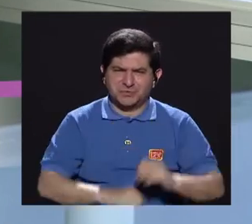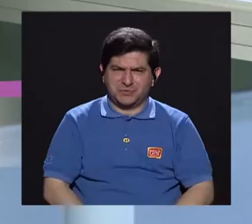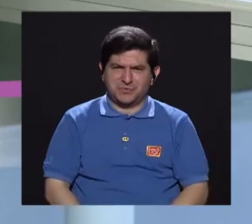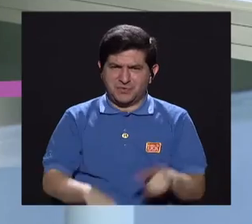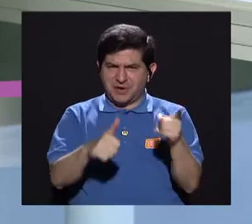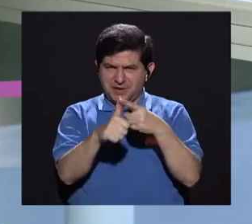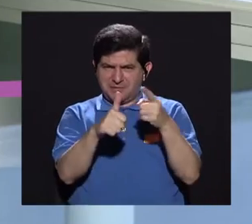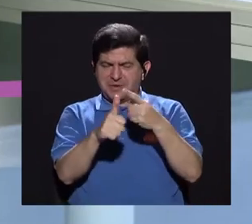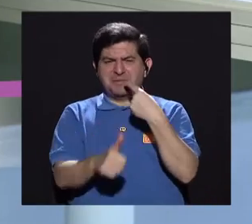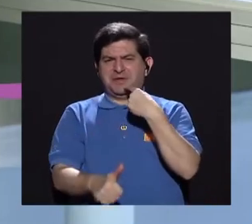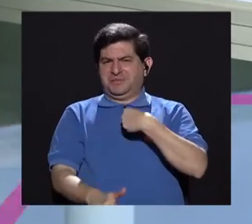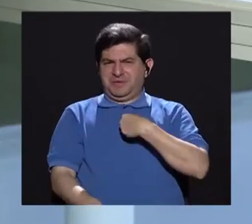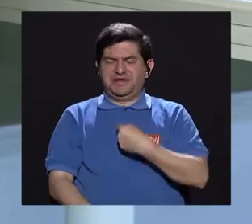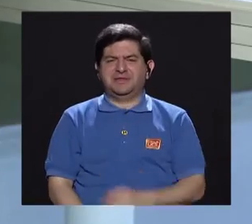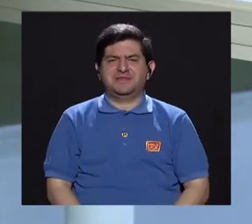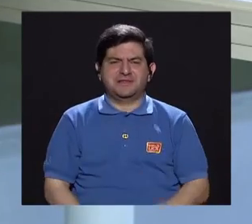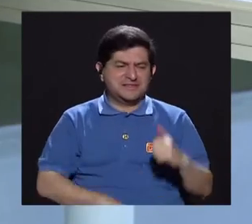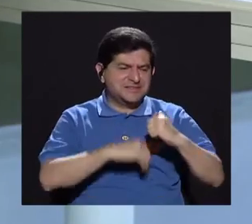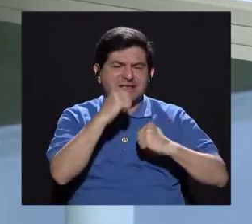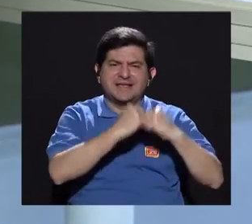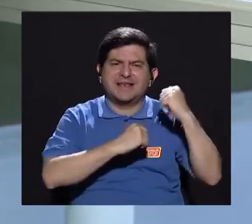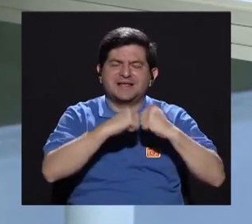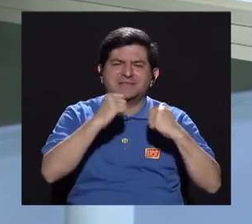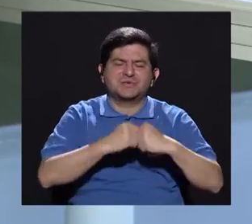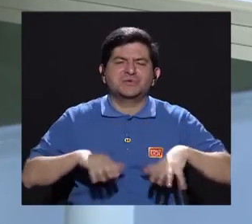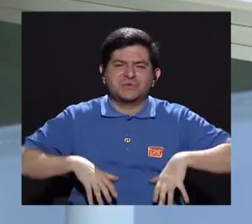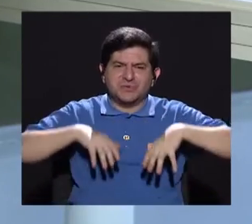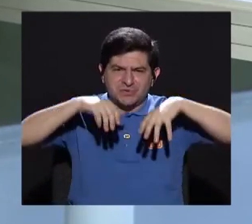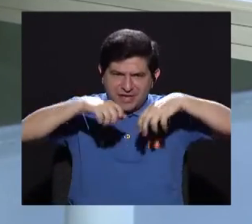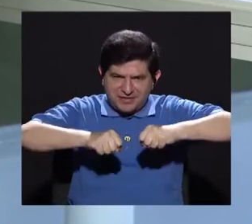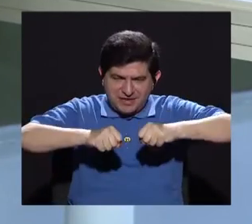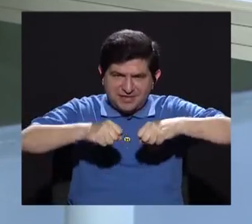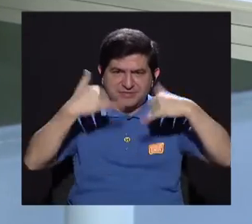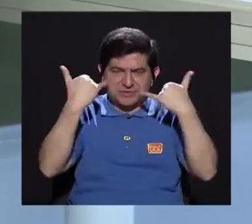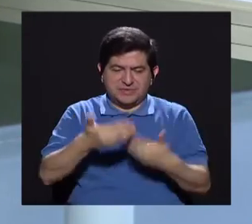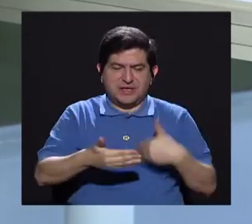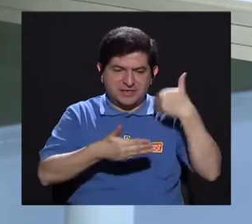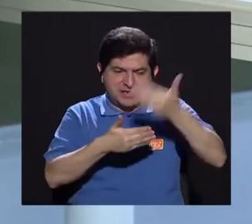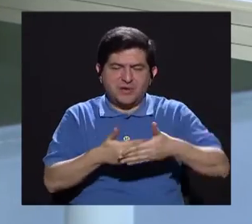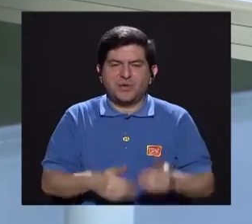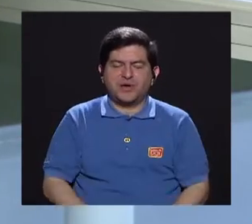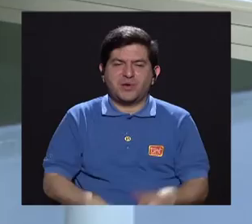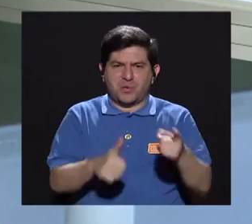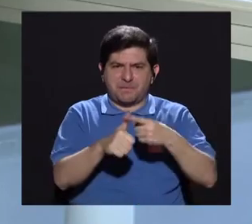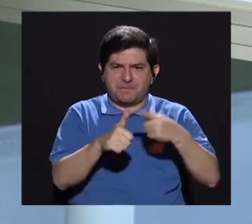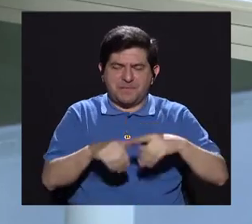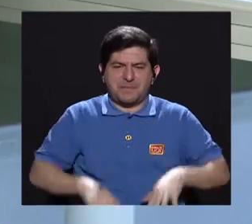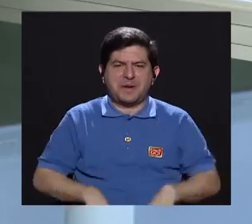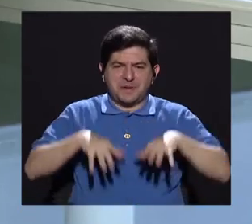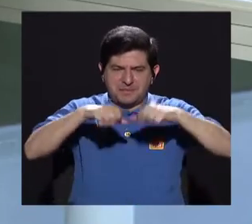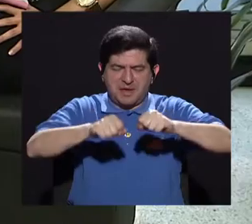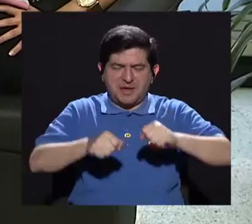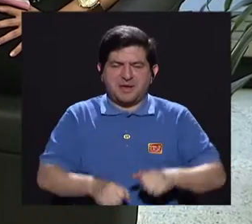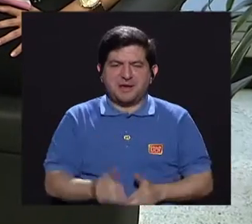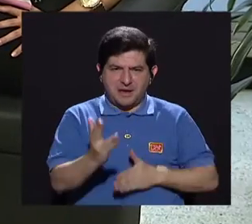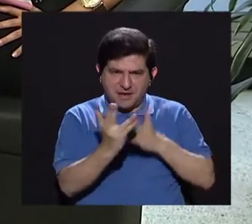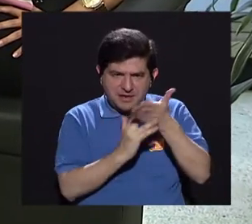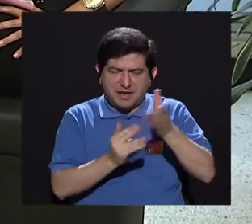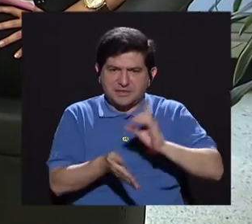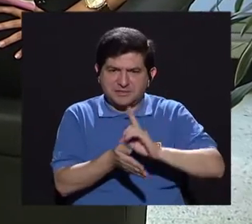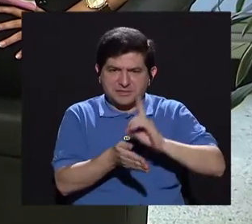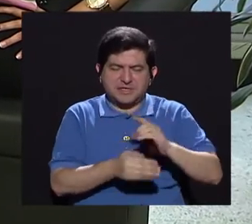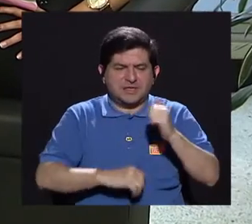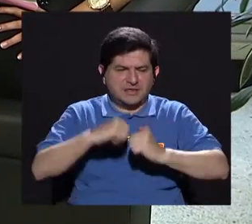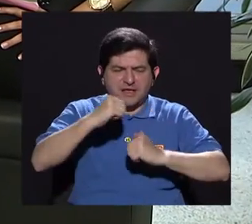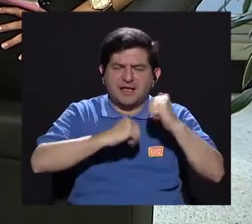primero nos referís a eso, ¿cómo está estructurada la cita? Ya luego de que pasó la pre-consulta y entran ya con el médico, ¿cómo